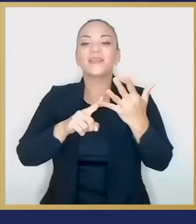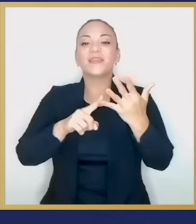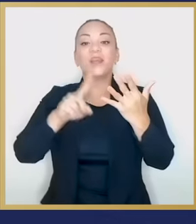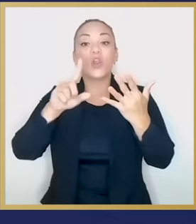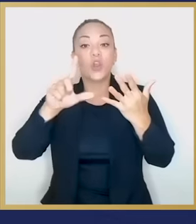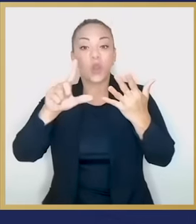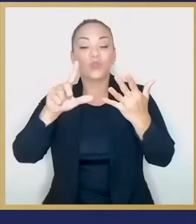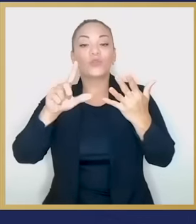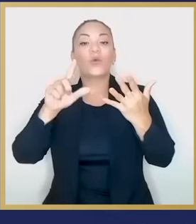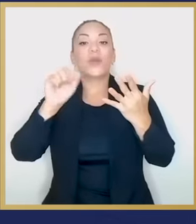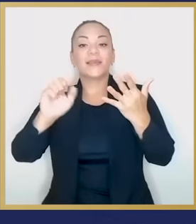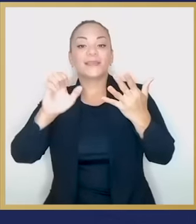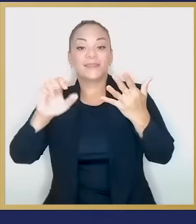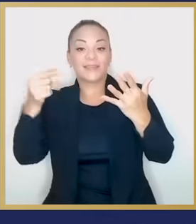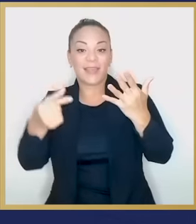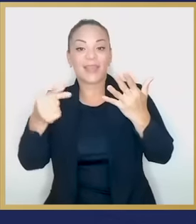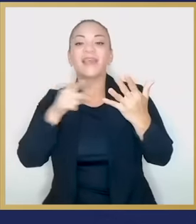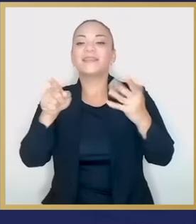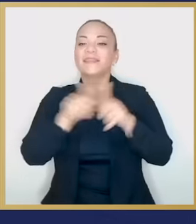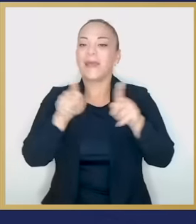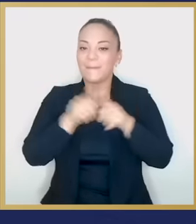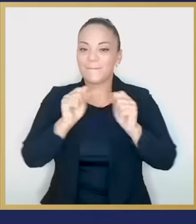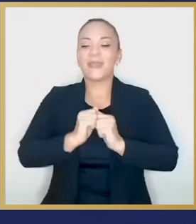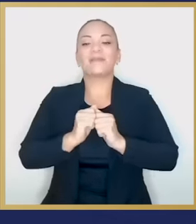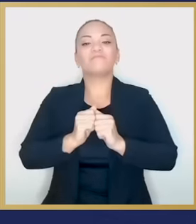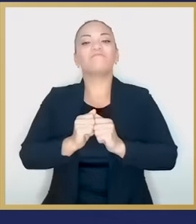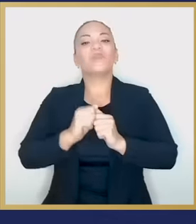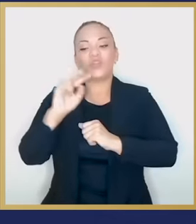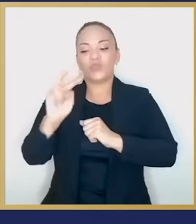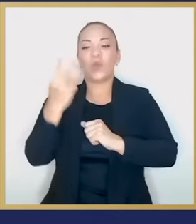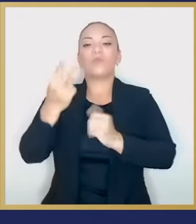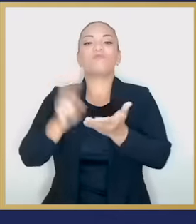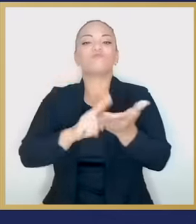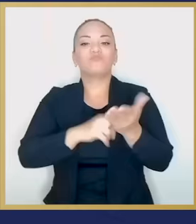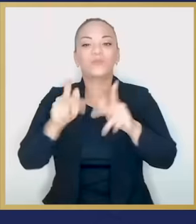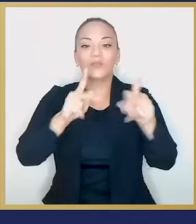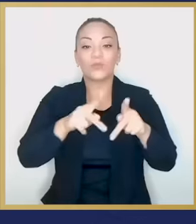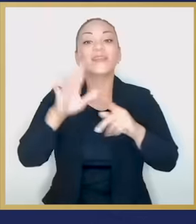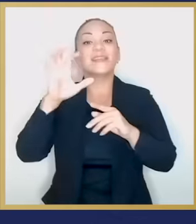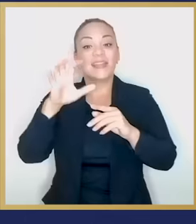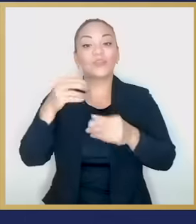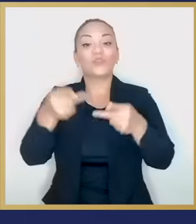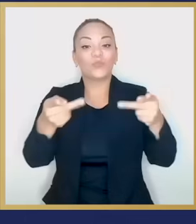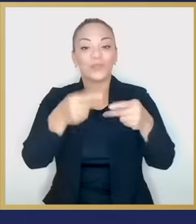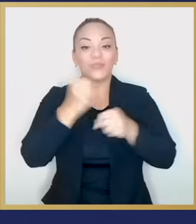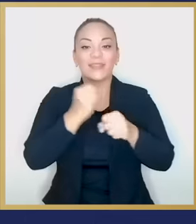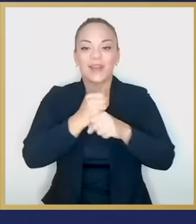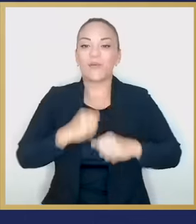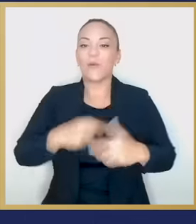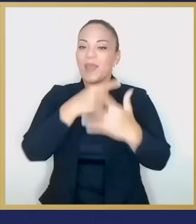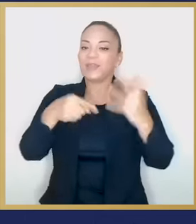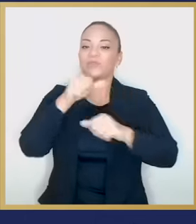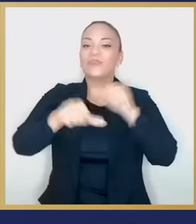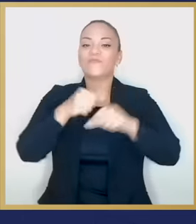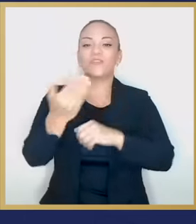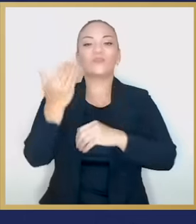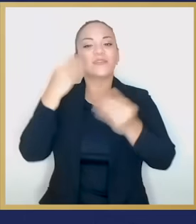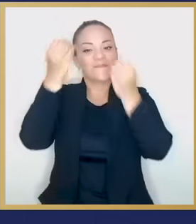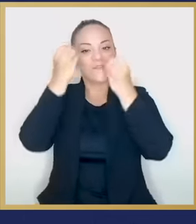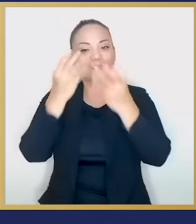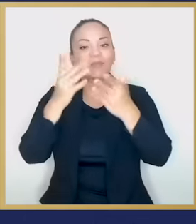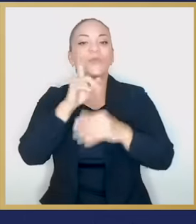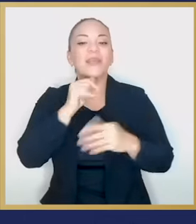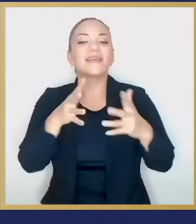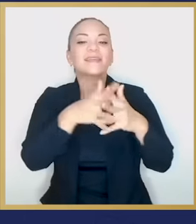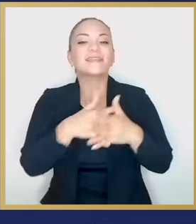London Exchange Group ha duplicado sus colaboradores llegando a un total de 500 empleos. Estos esfuerzos se suman al reciente anuncio por